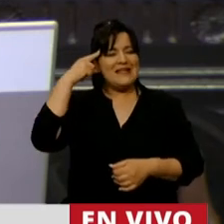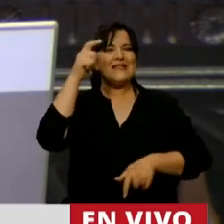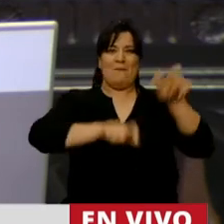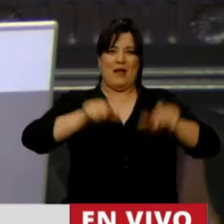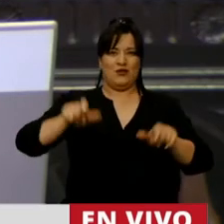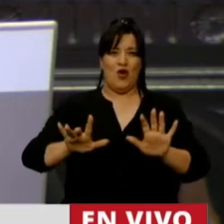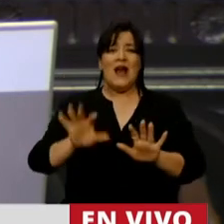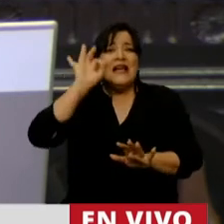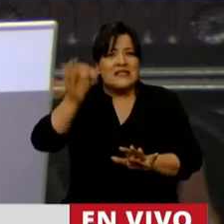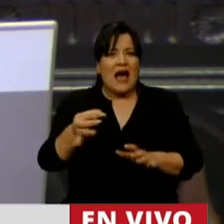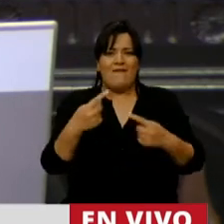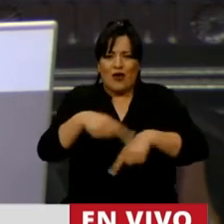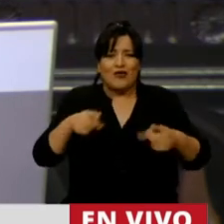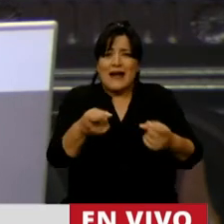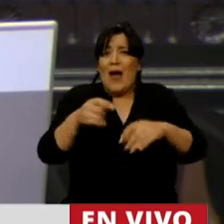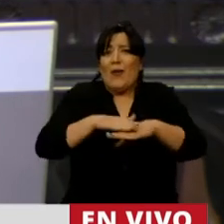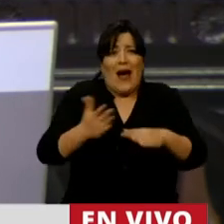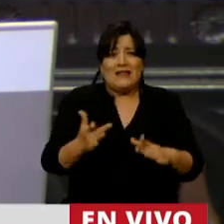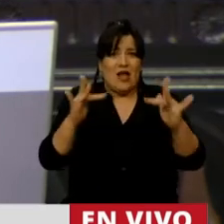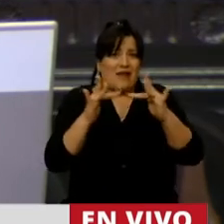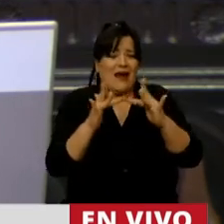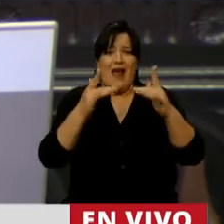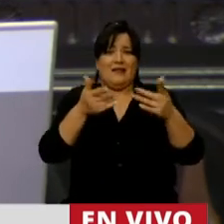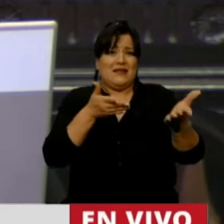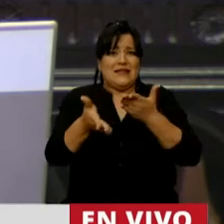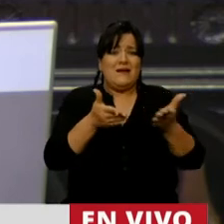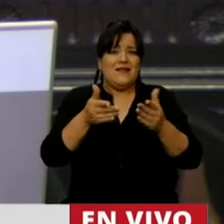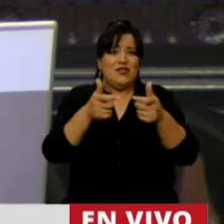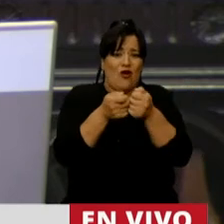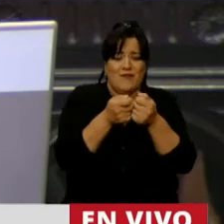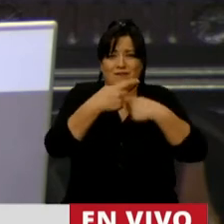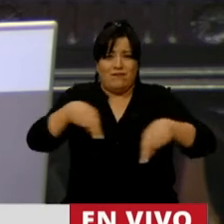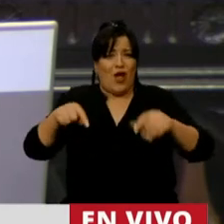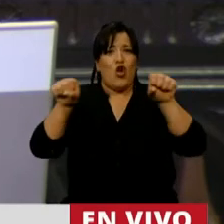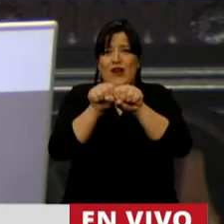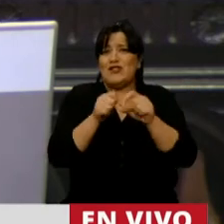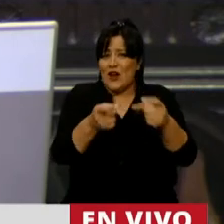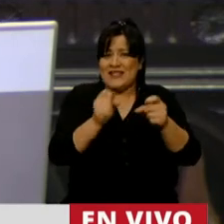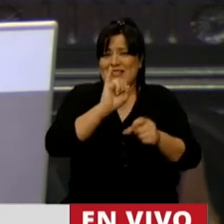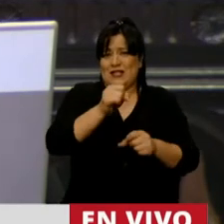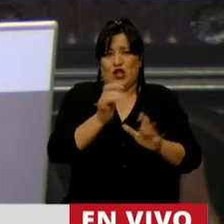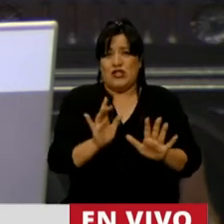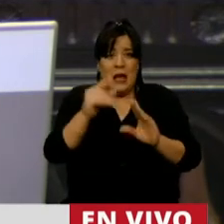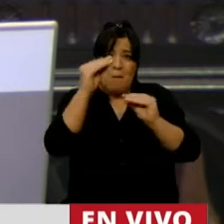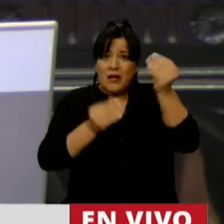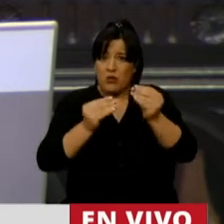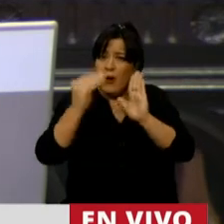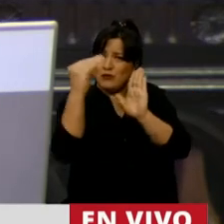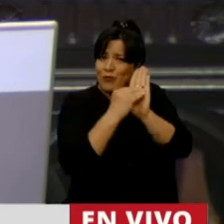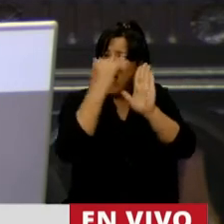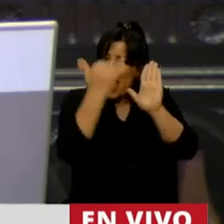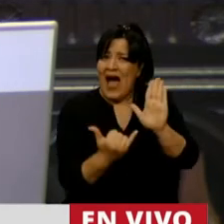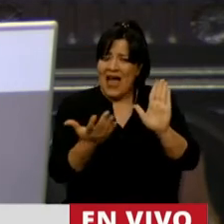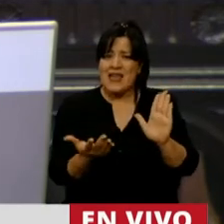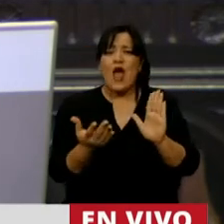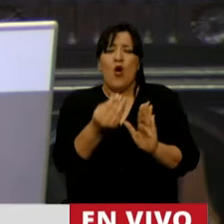porque sabe que son necesidades básicas hoy día la conexión. Y está en este presupuesto. Acá